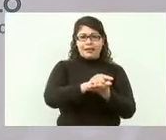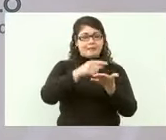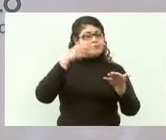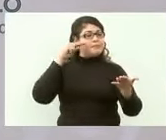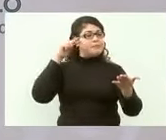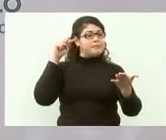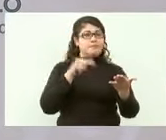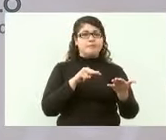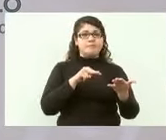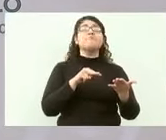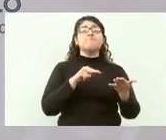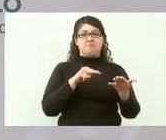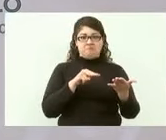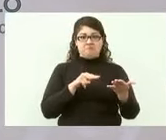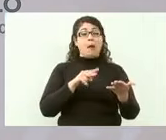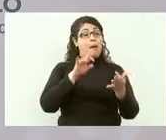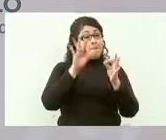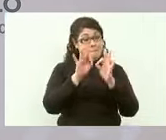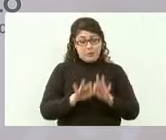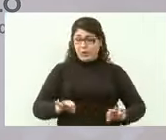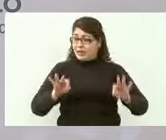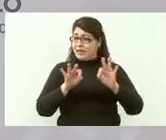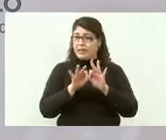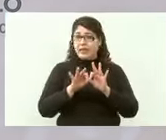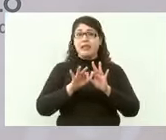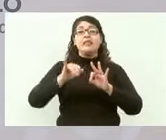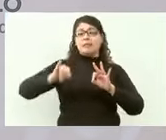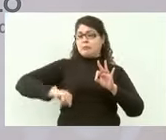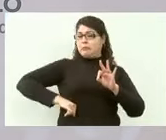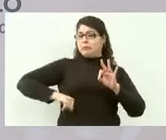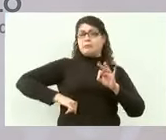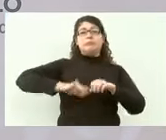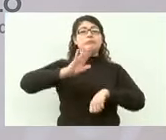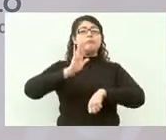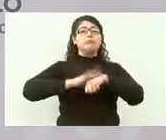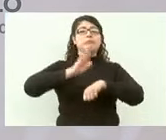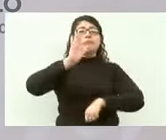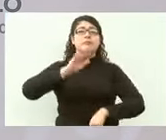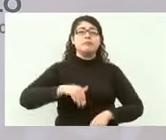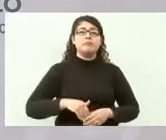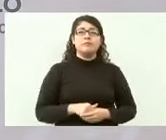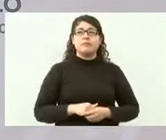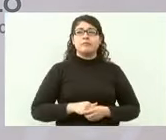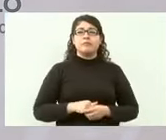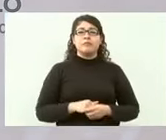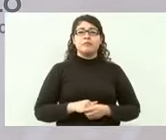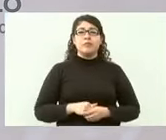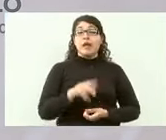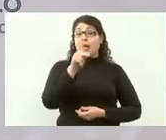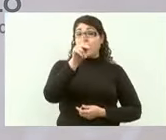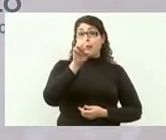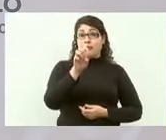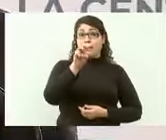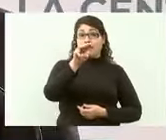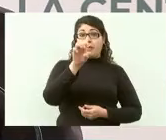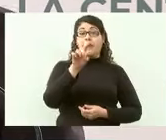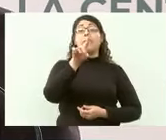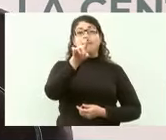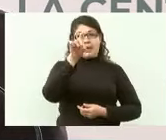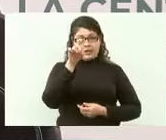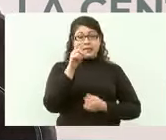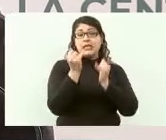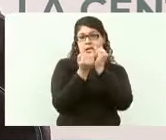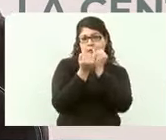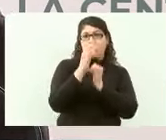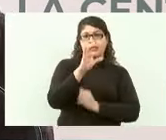Federal de Electricidad como a Pemex así de claro que son empresas públicas y por